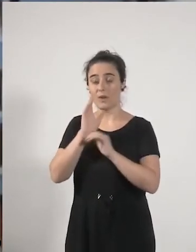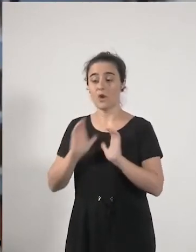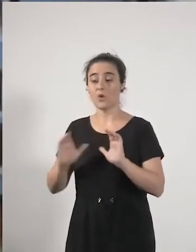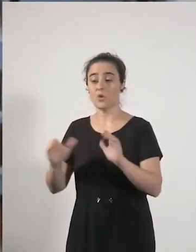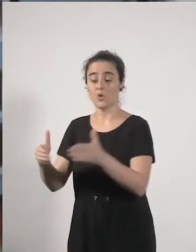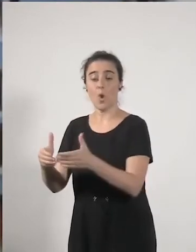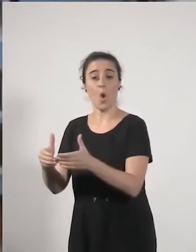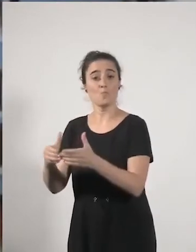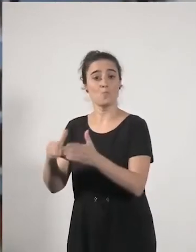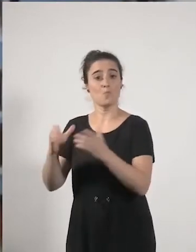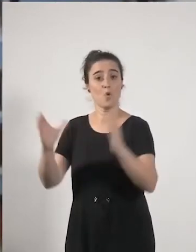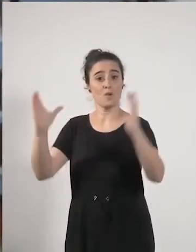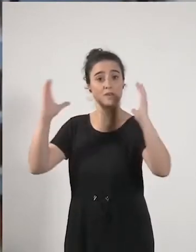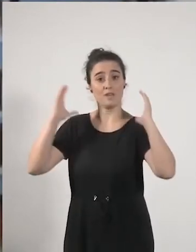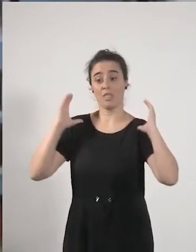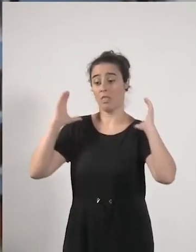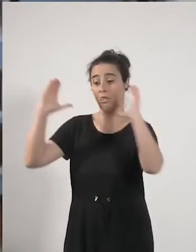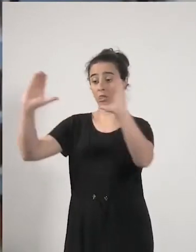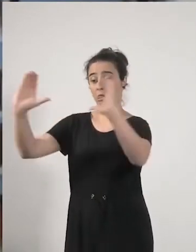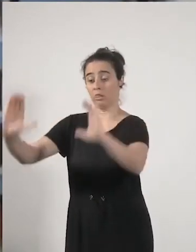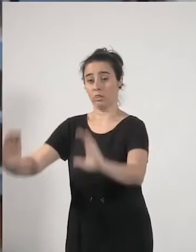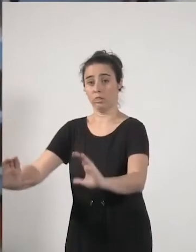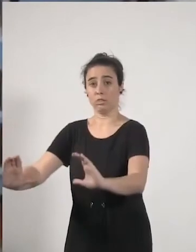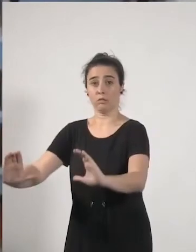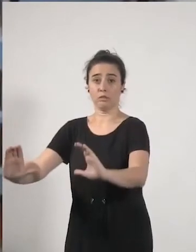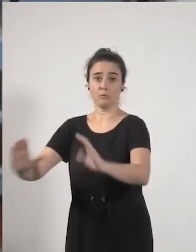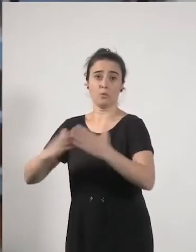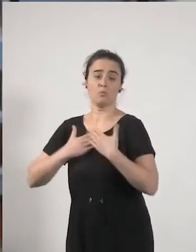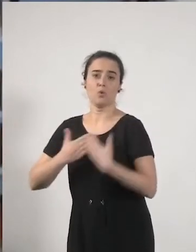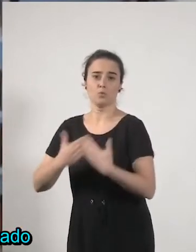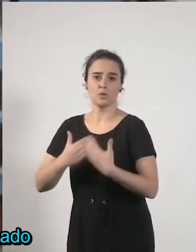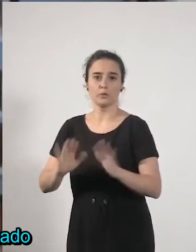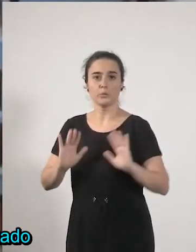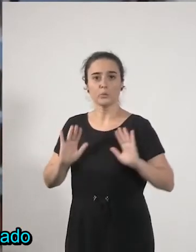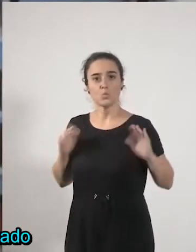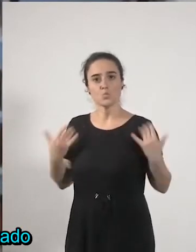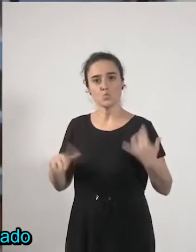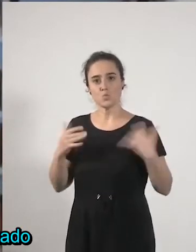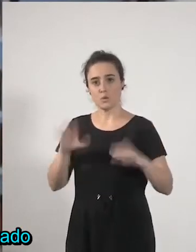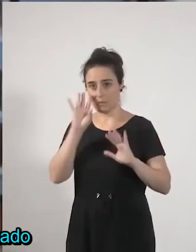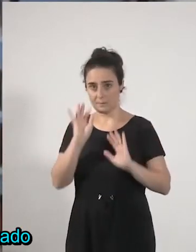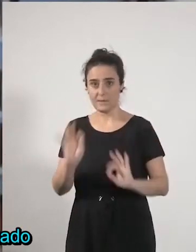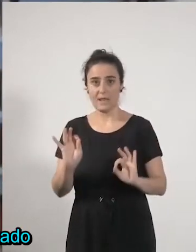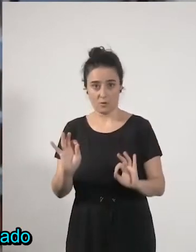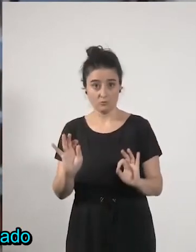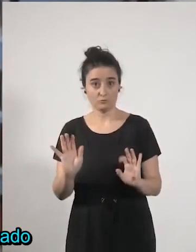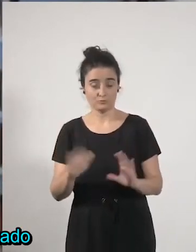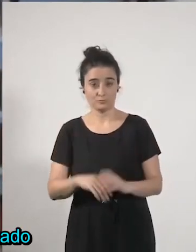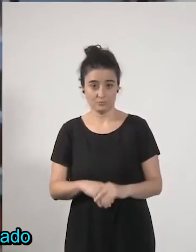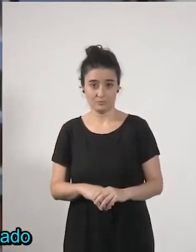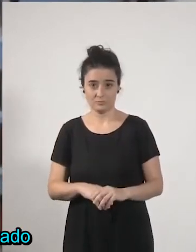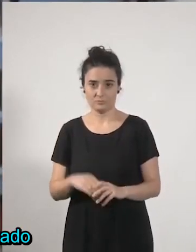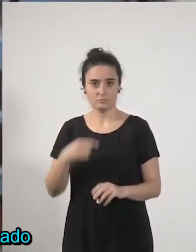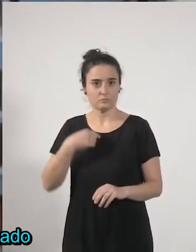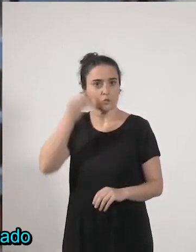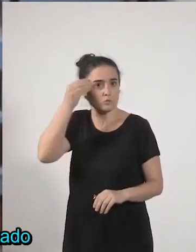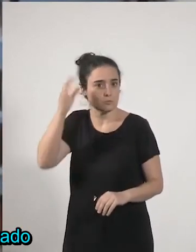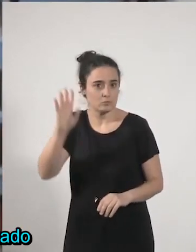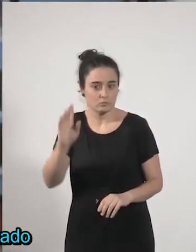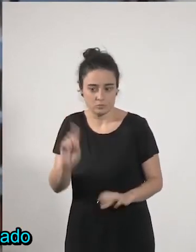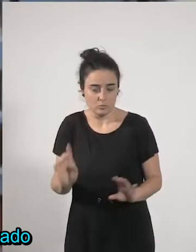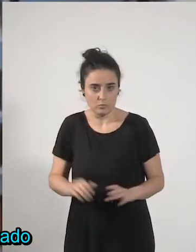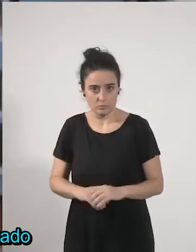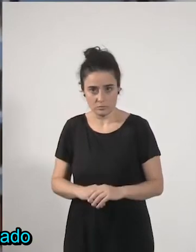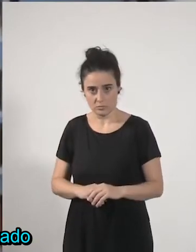etcétera de manera altruista y tal yo lo veo peligroso es decir yo creo que que no deberían de ser